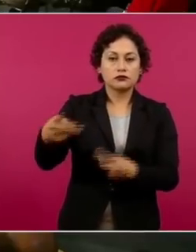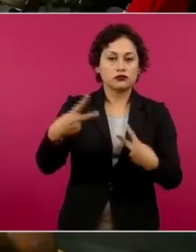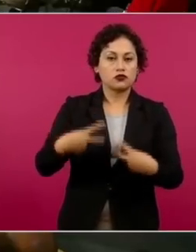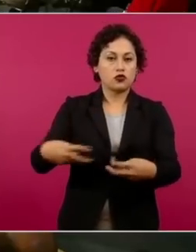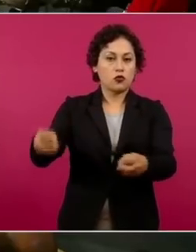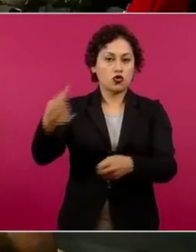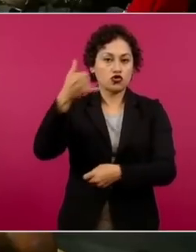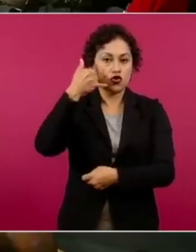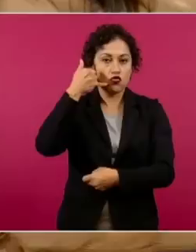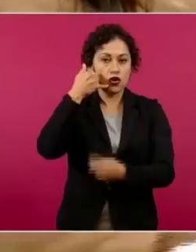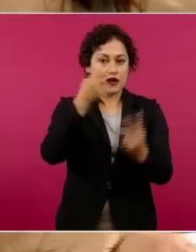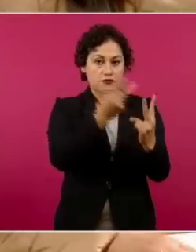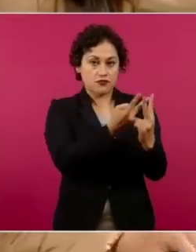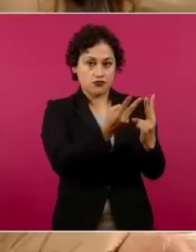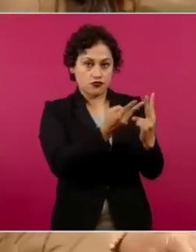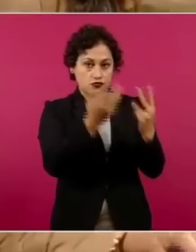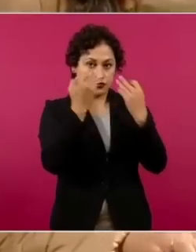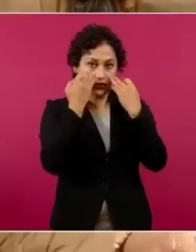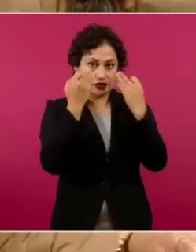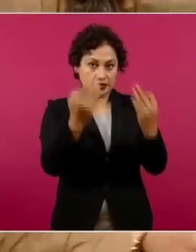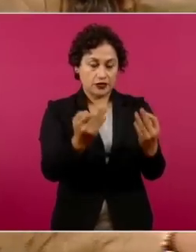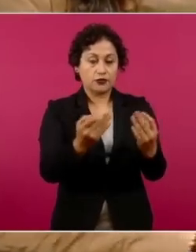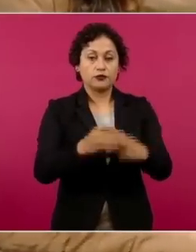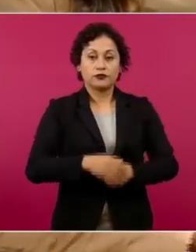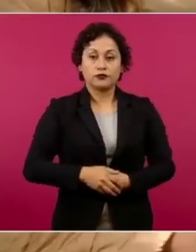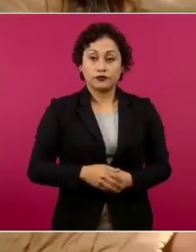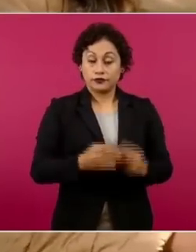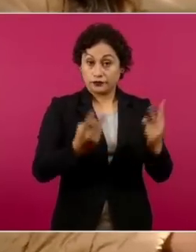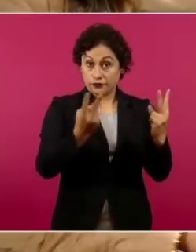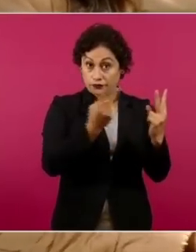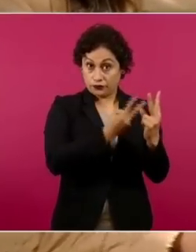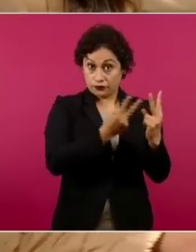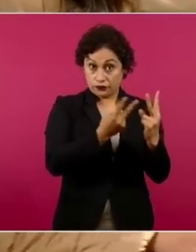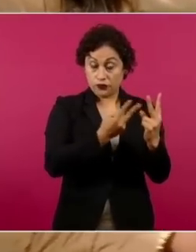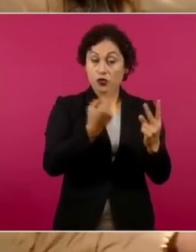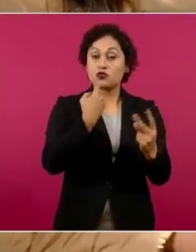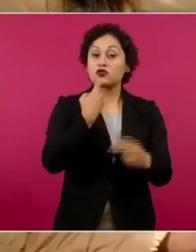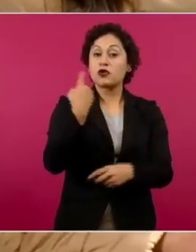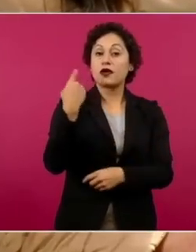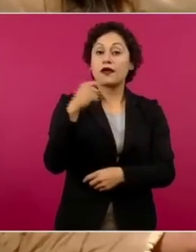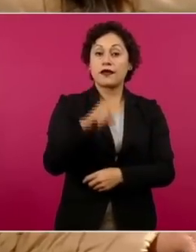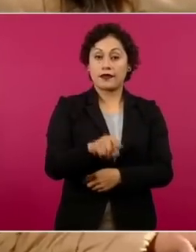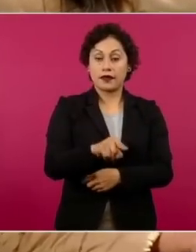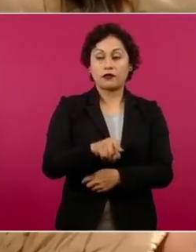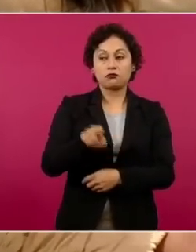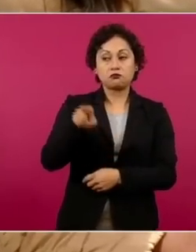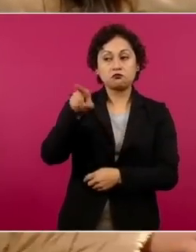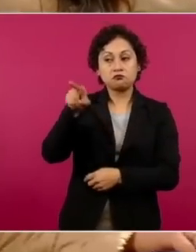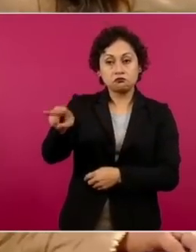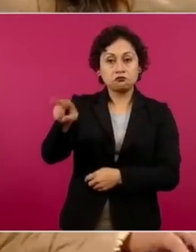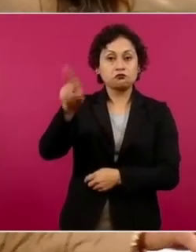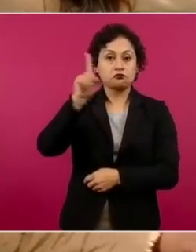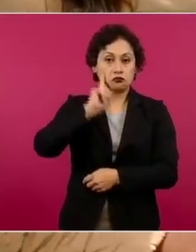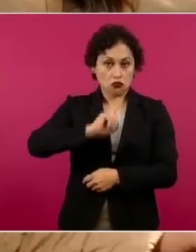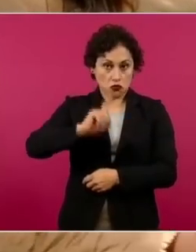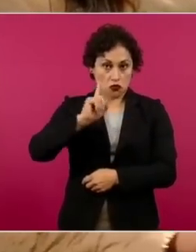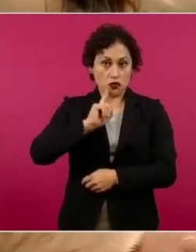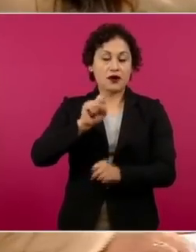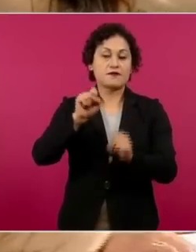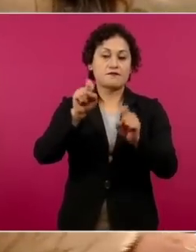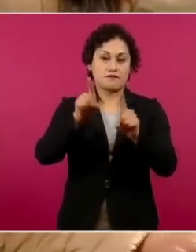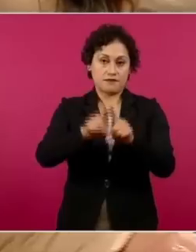En esos dos casos, señalada en las casetas Las